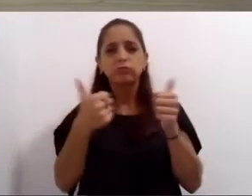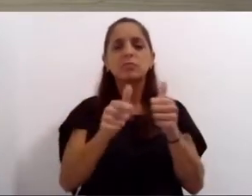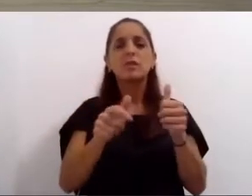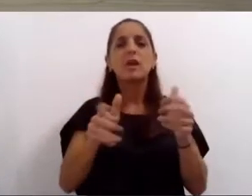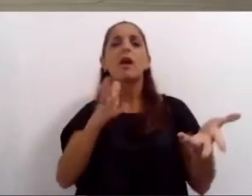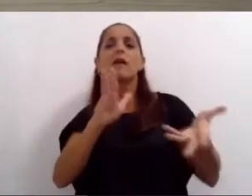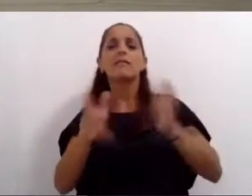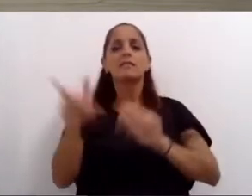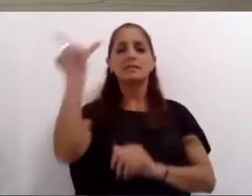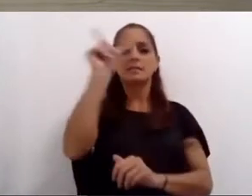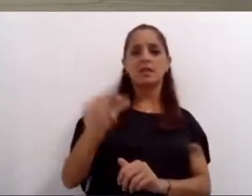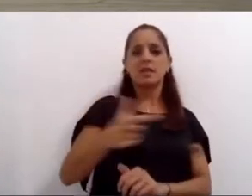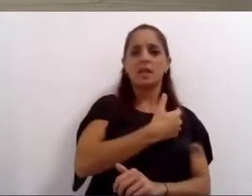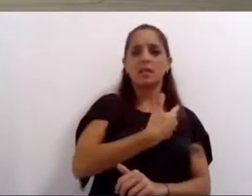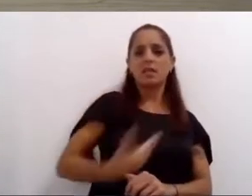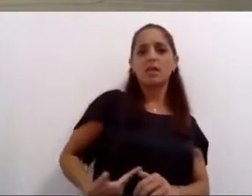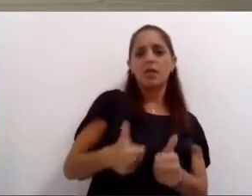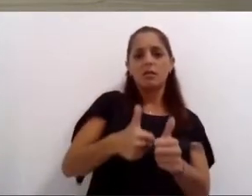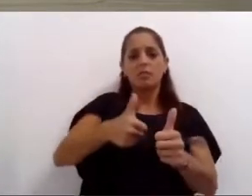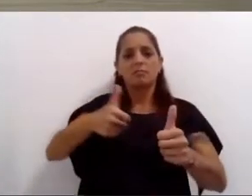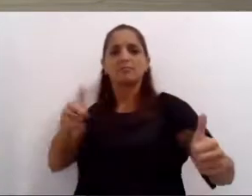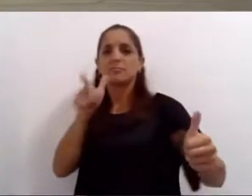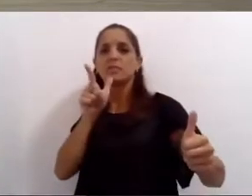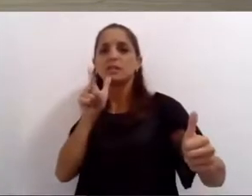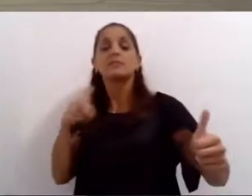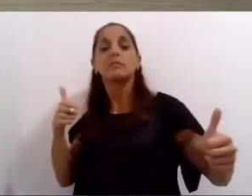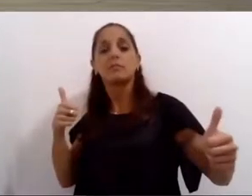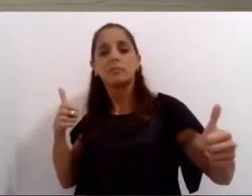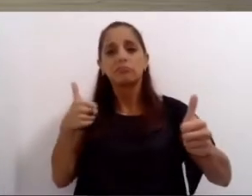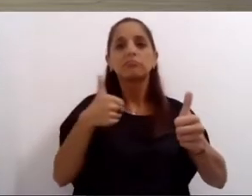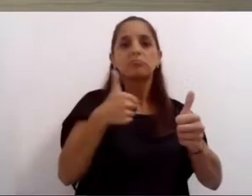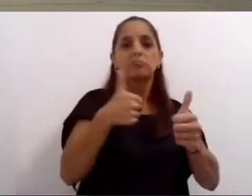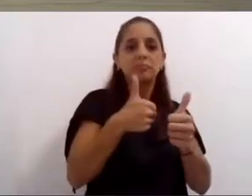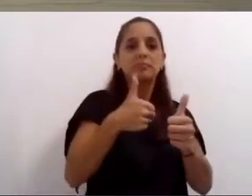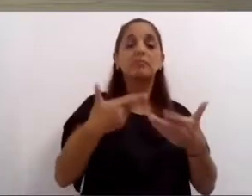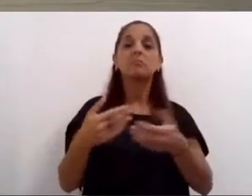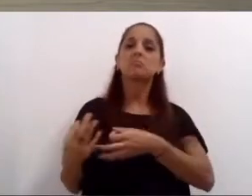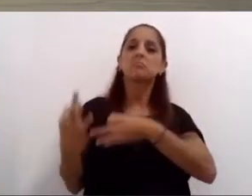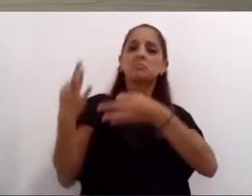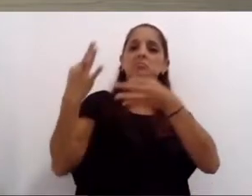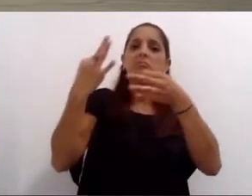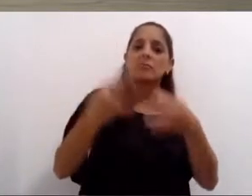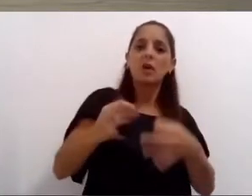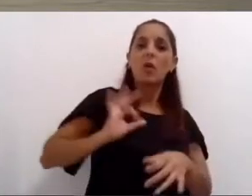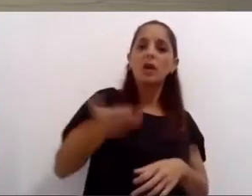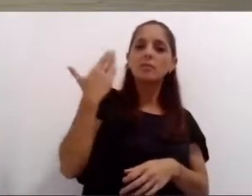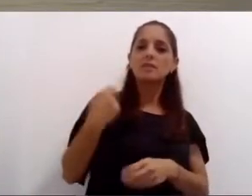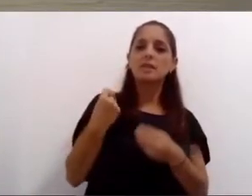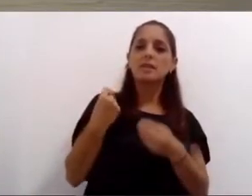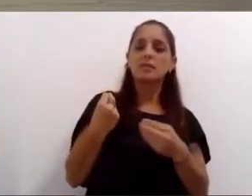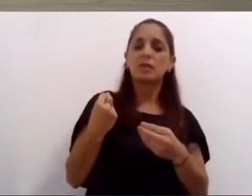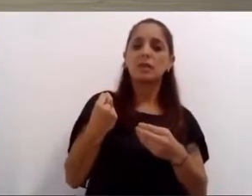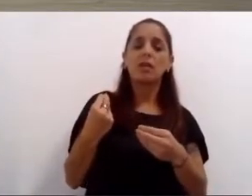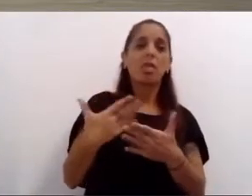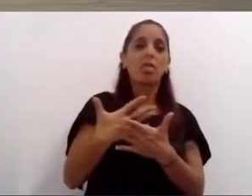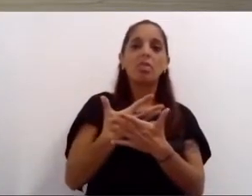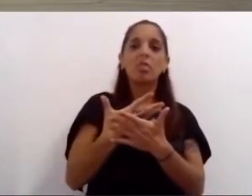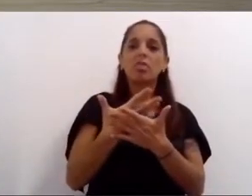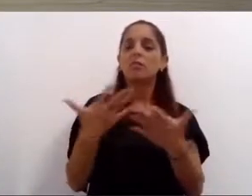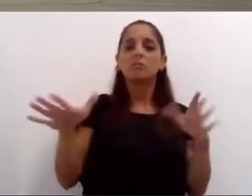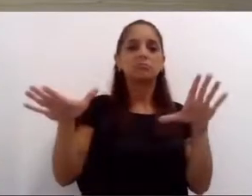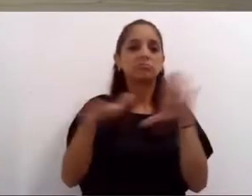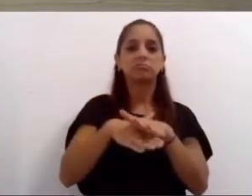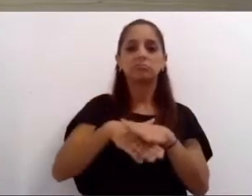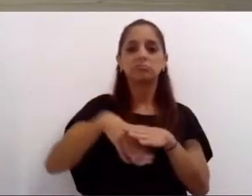propósito, se ponga de su lado, a su lado. Llegamos para acercarnos y un fatídico día de marzo que